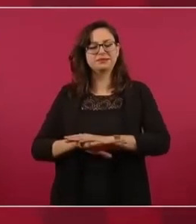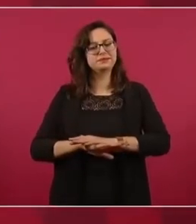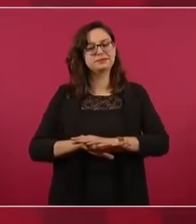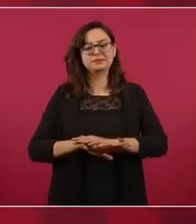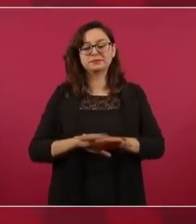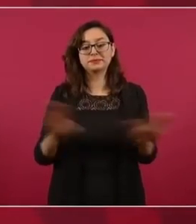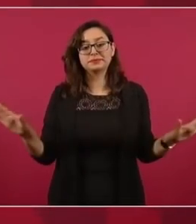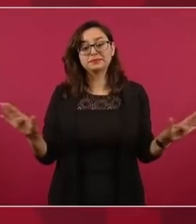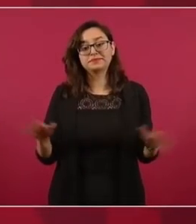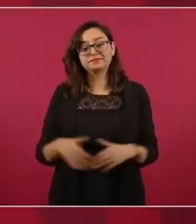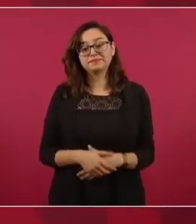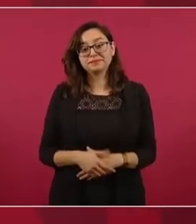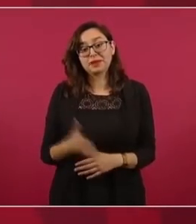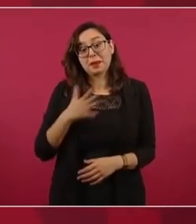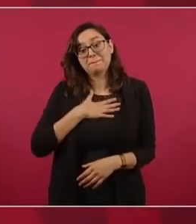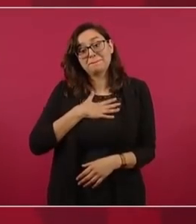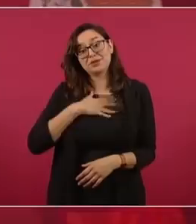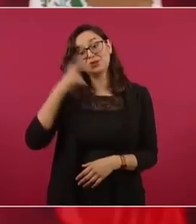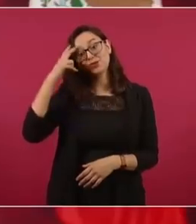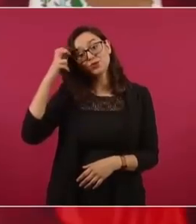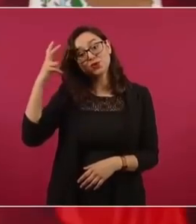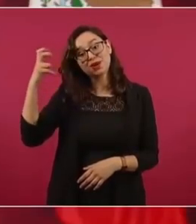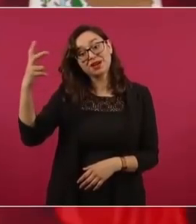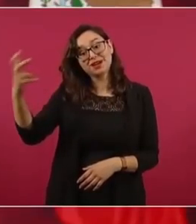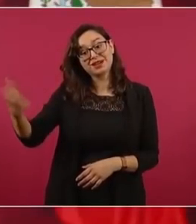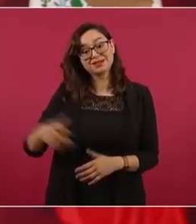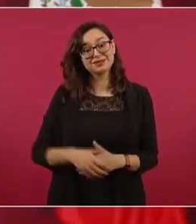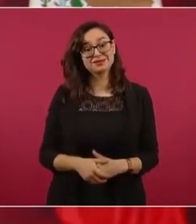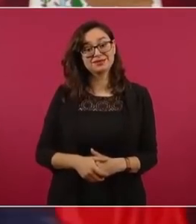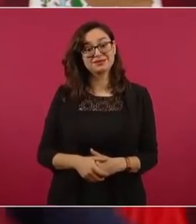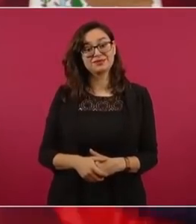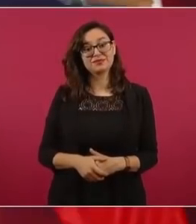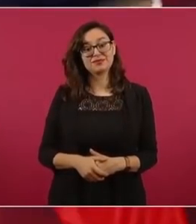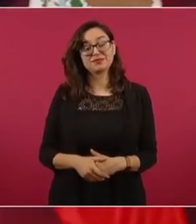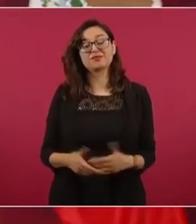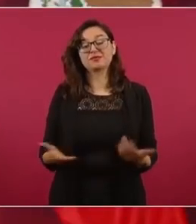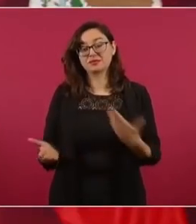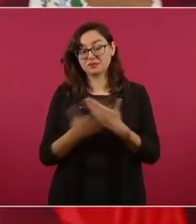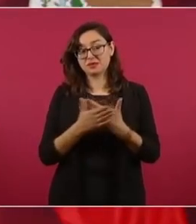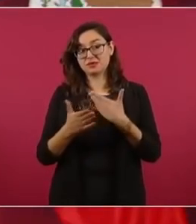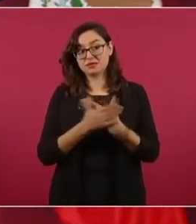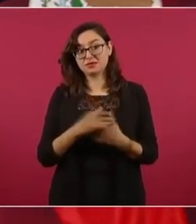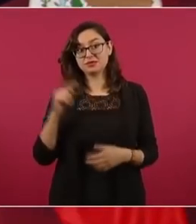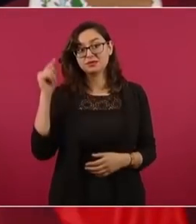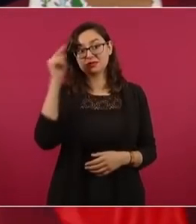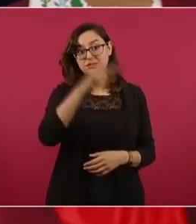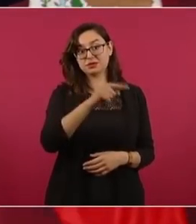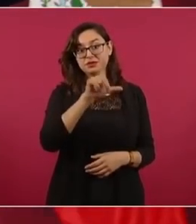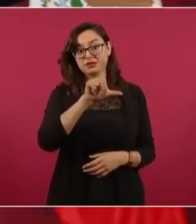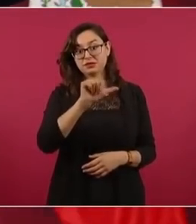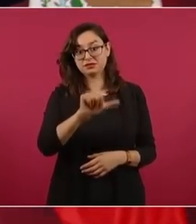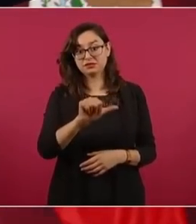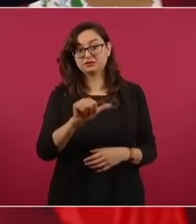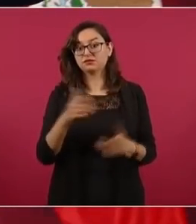y tengo ese sueño de que en Los Ángeles nos